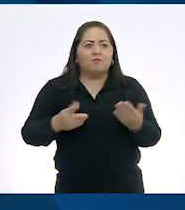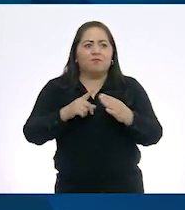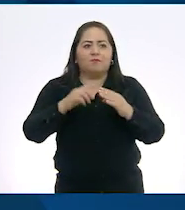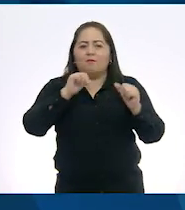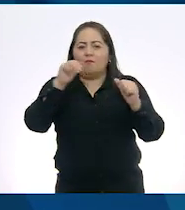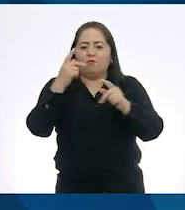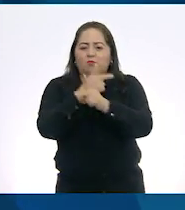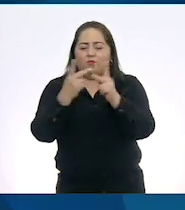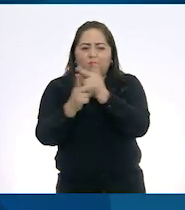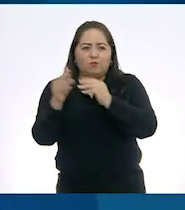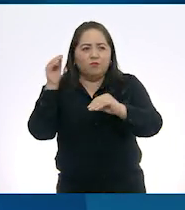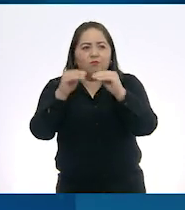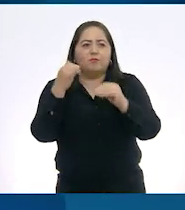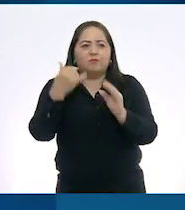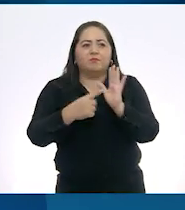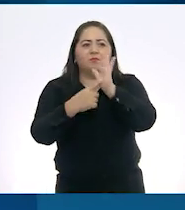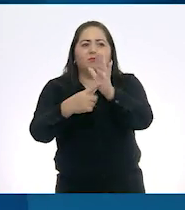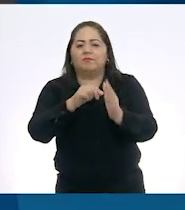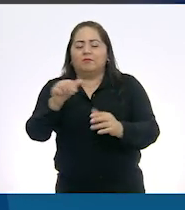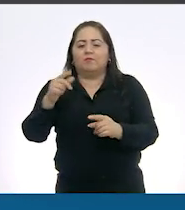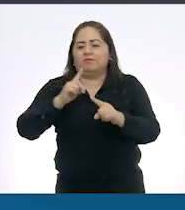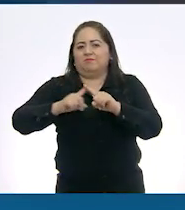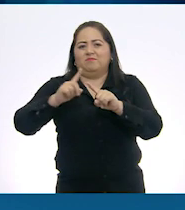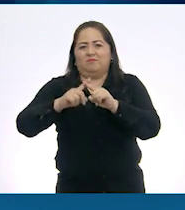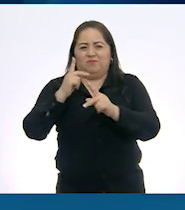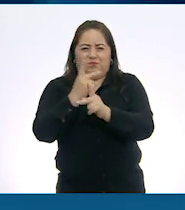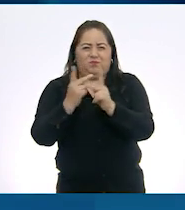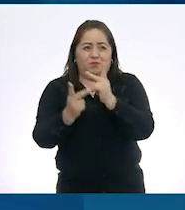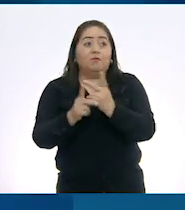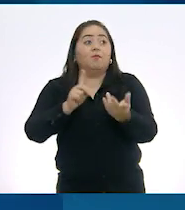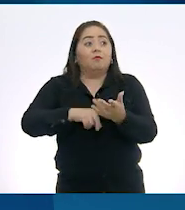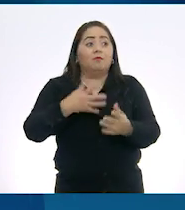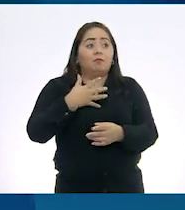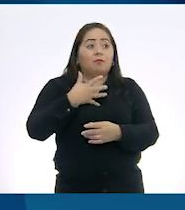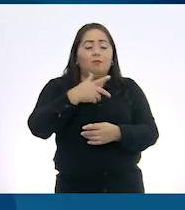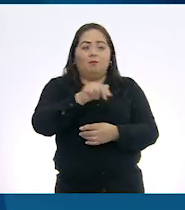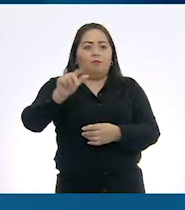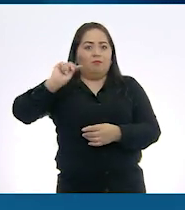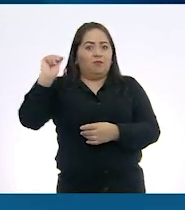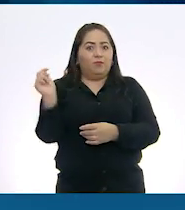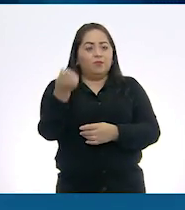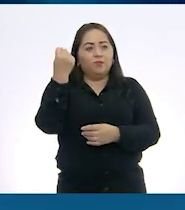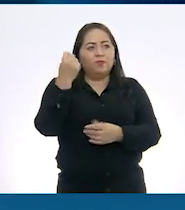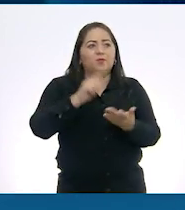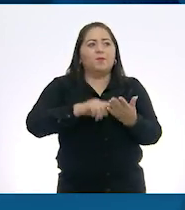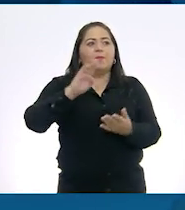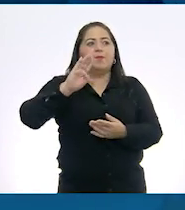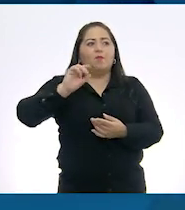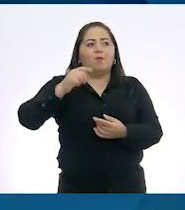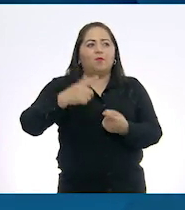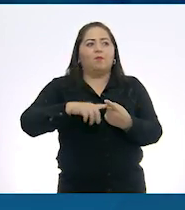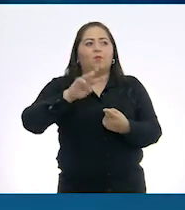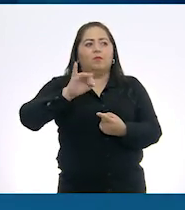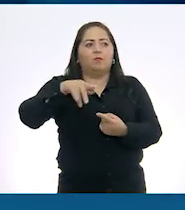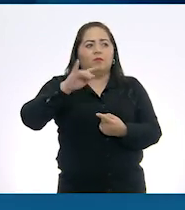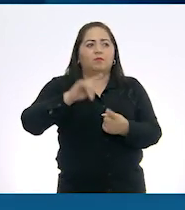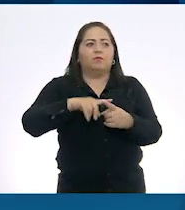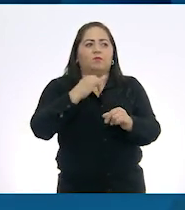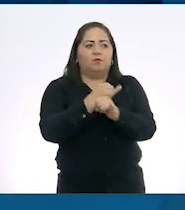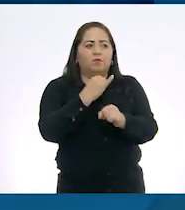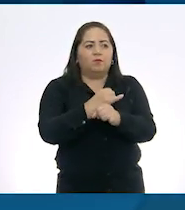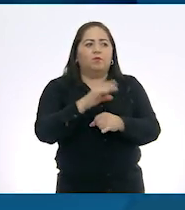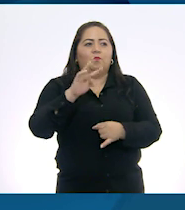exposición de productos y presentación de diapositivas. Tenemos productos tecnológicos, blog, wiki, sitio web,